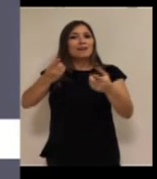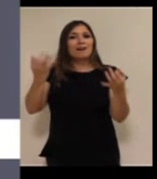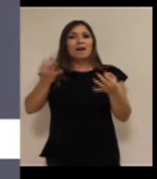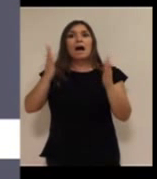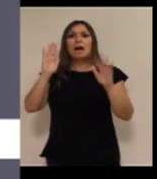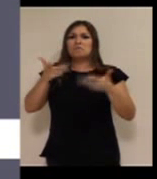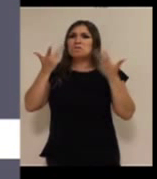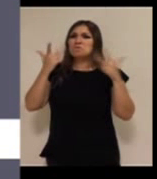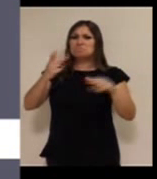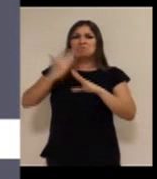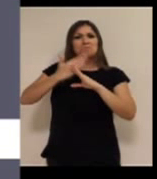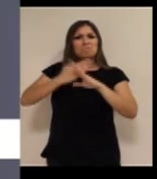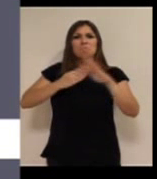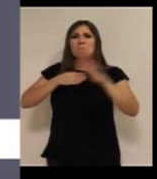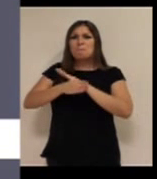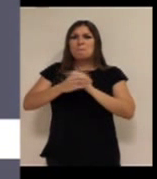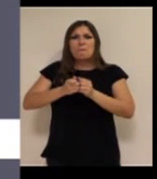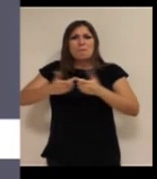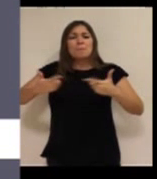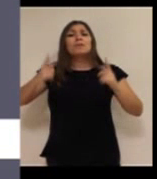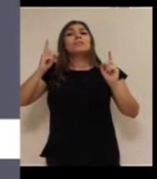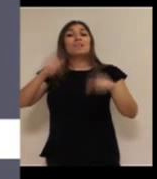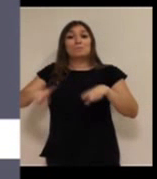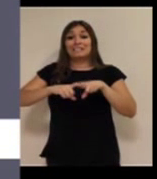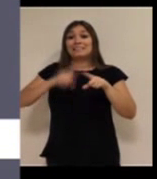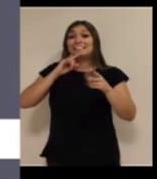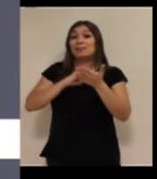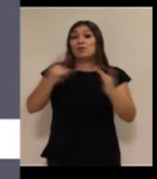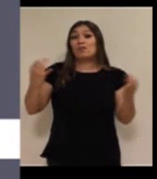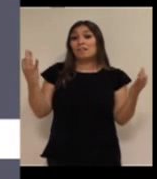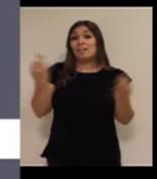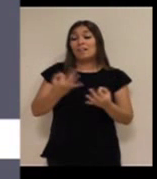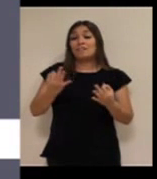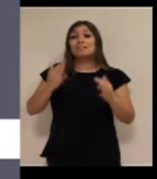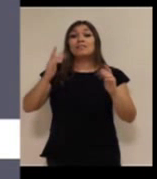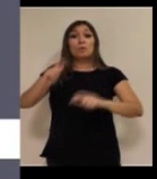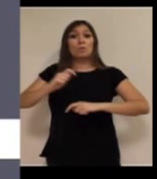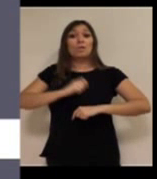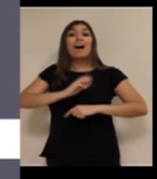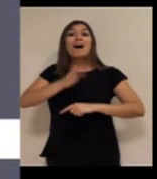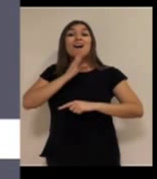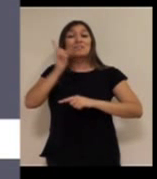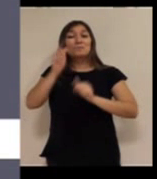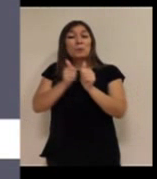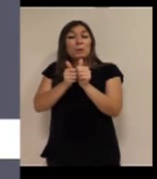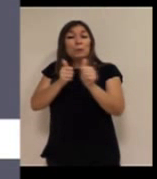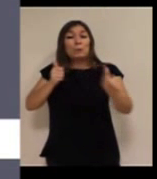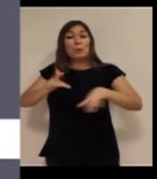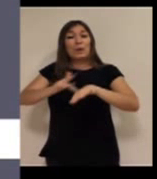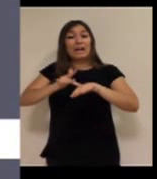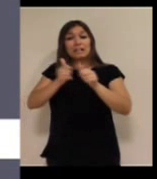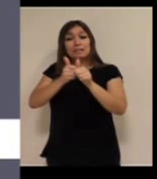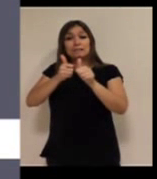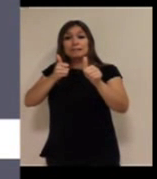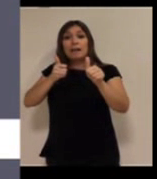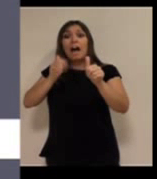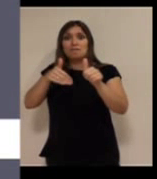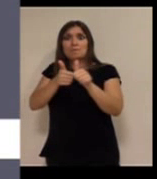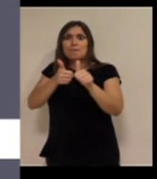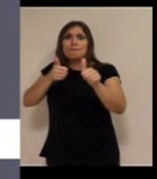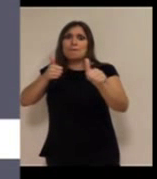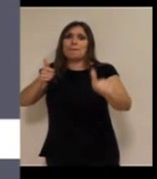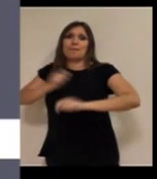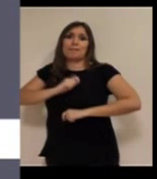cada vez haya mayor accesibilidad, pero también las tecnologías están haciendo que la brecha digital en algunos casos se